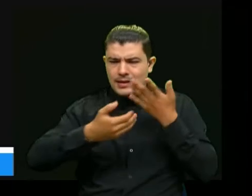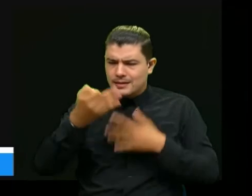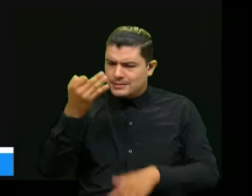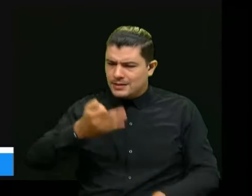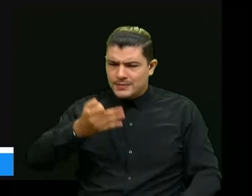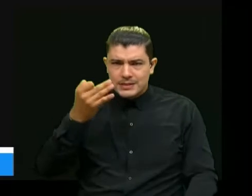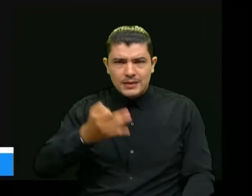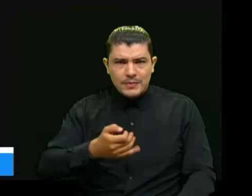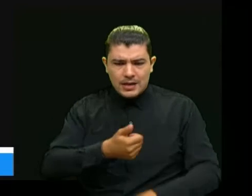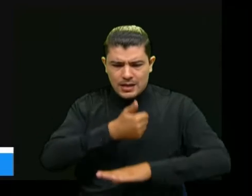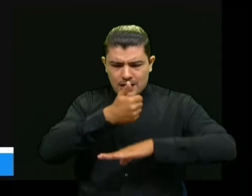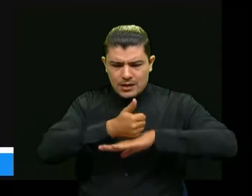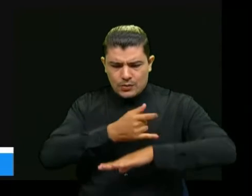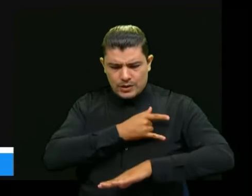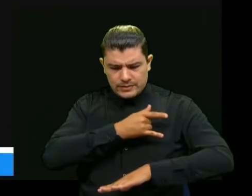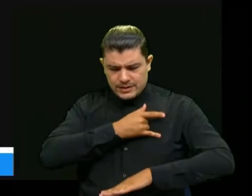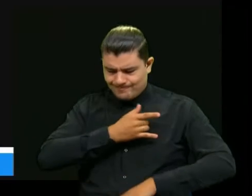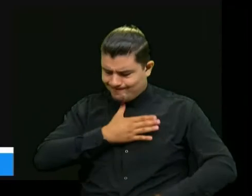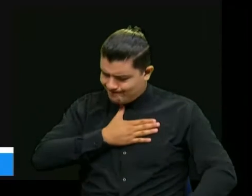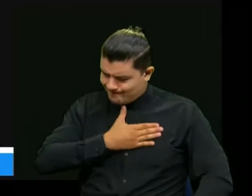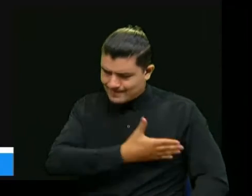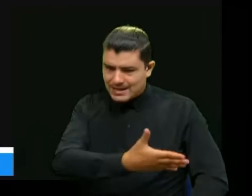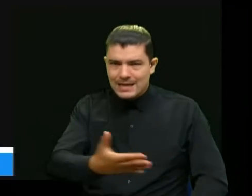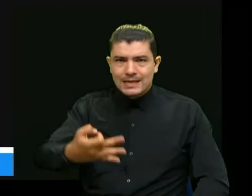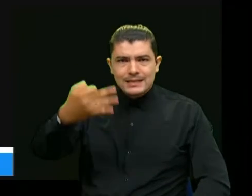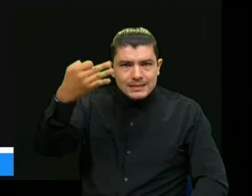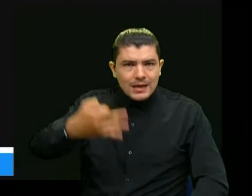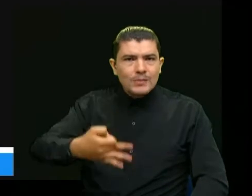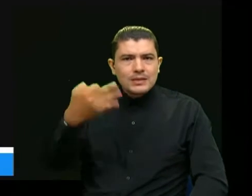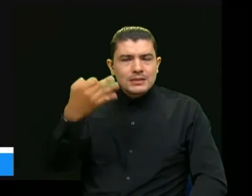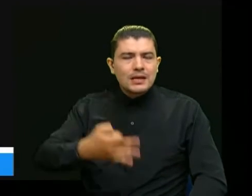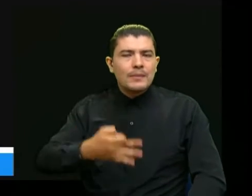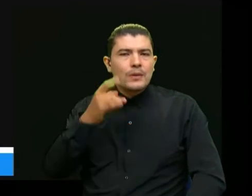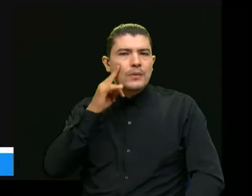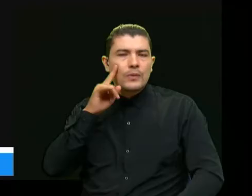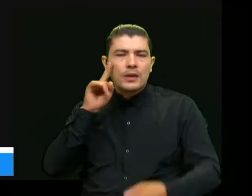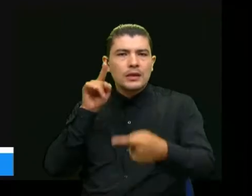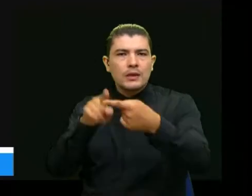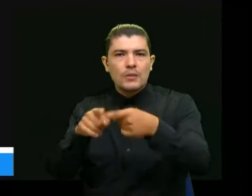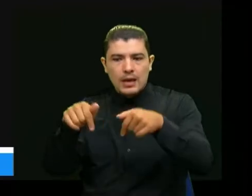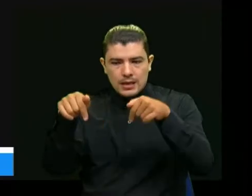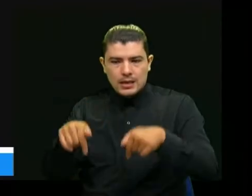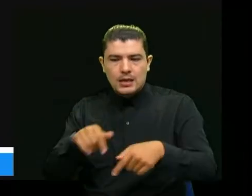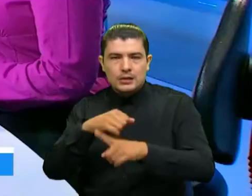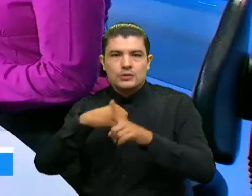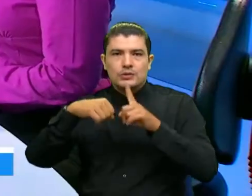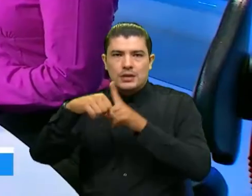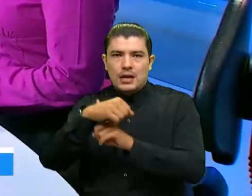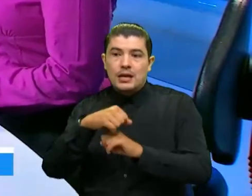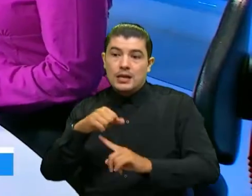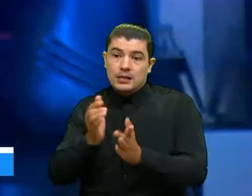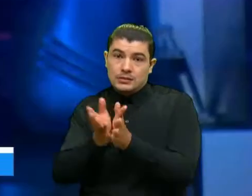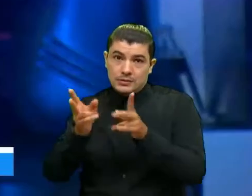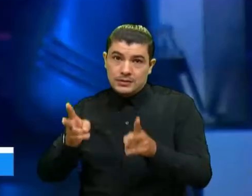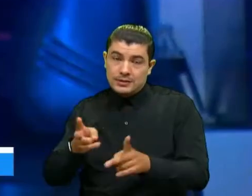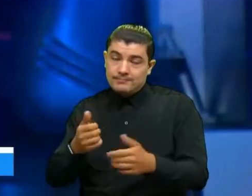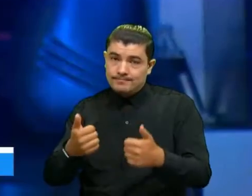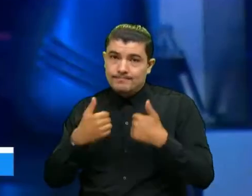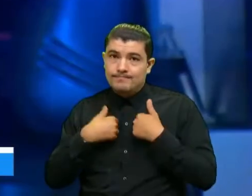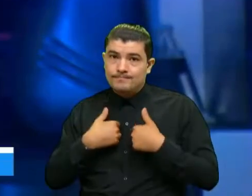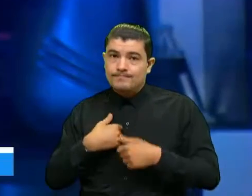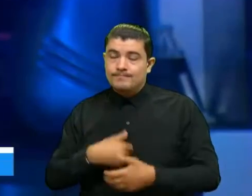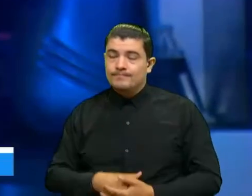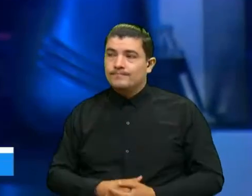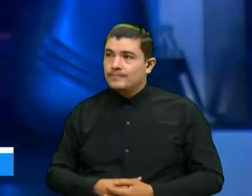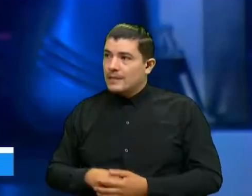que esto pueda de alguna manera impactar en el bienestar de la comunidad gracias doctor Patricio y